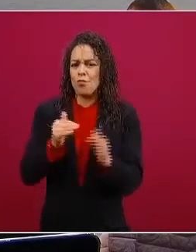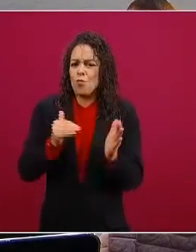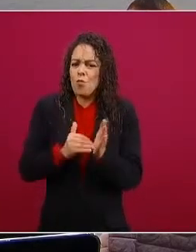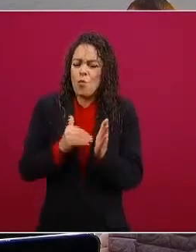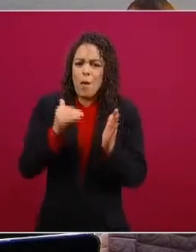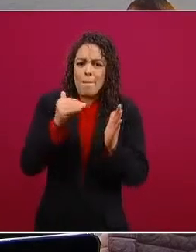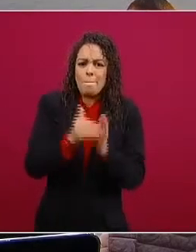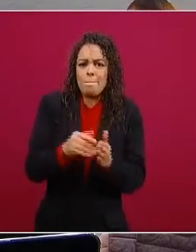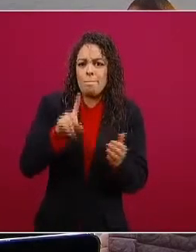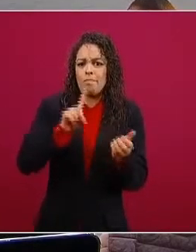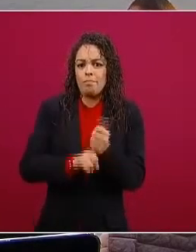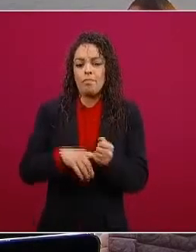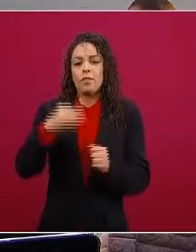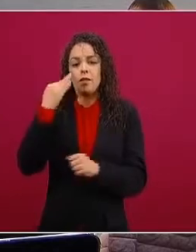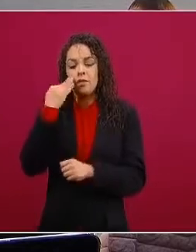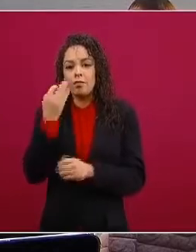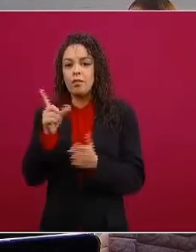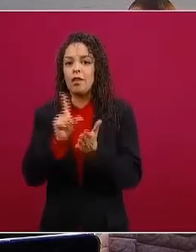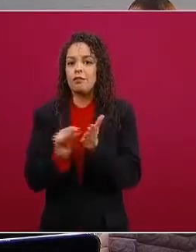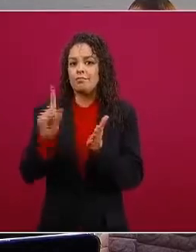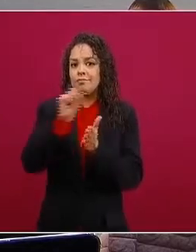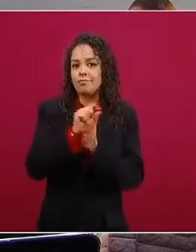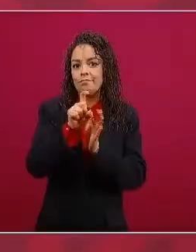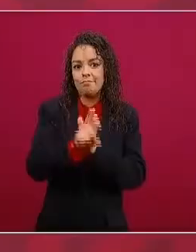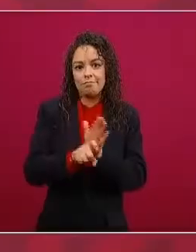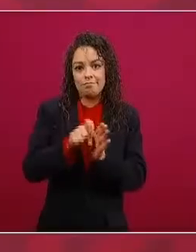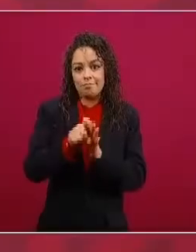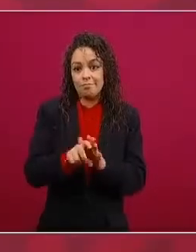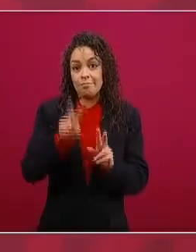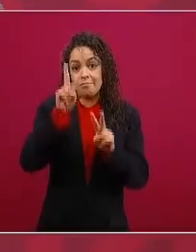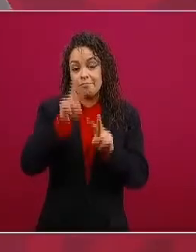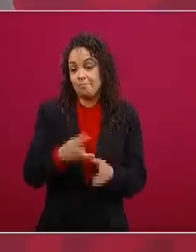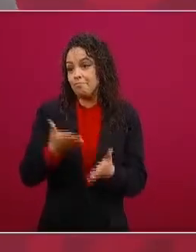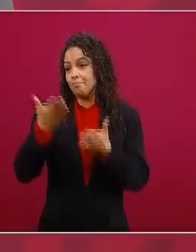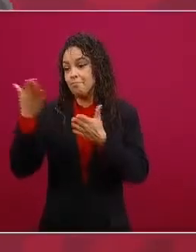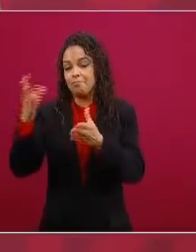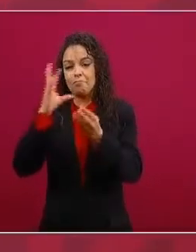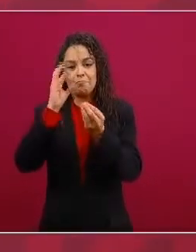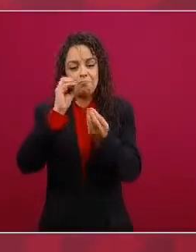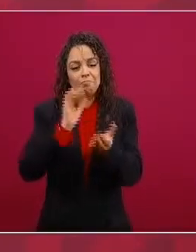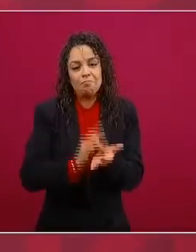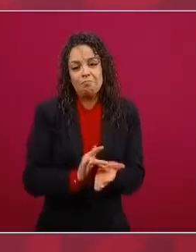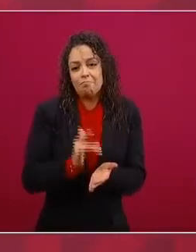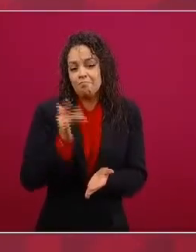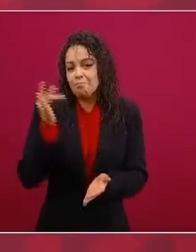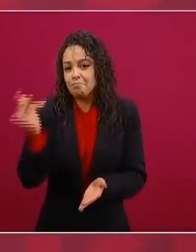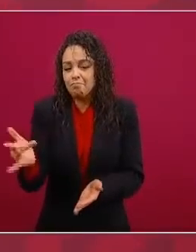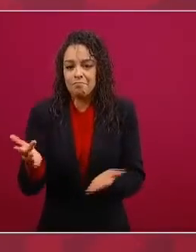y que les agradezco infinitamente porque yo que puedo